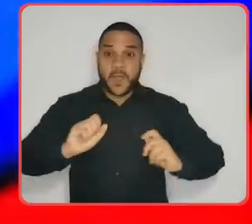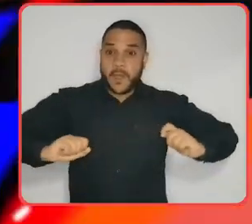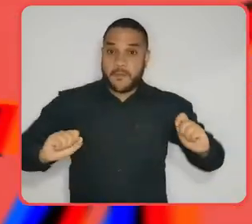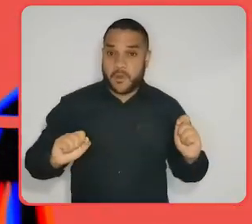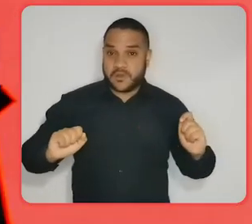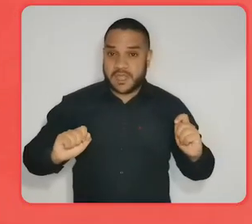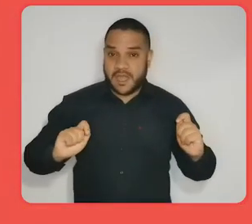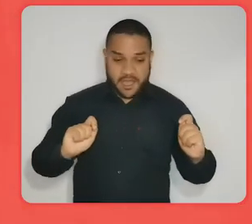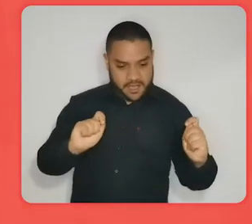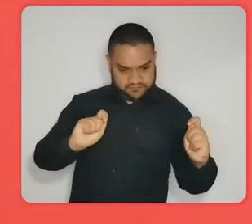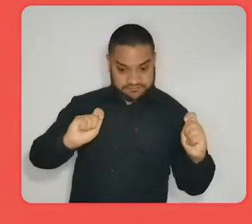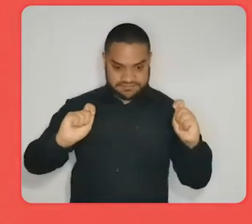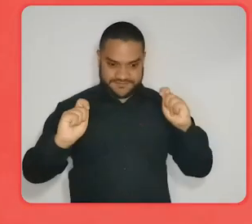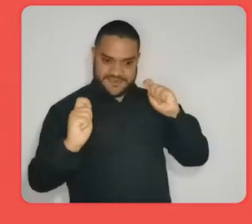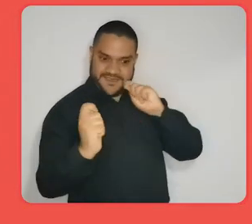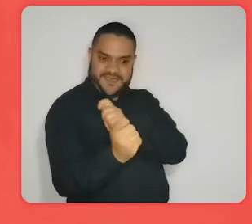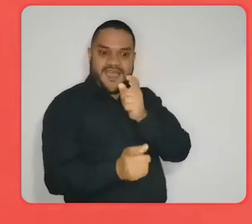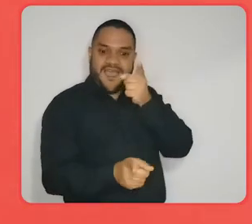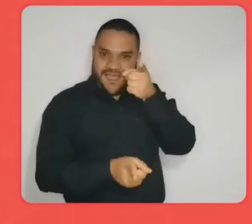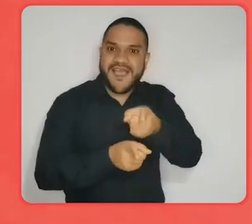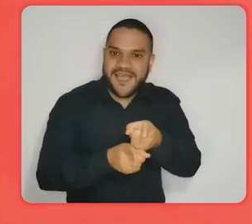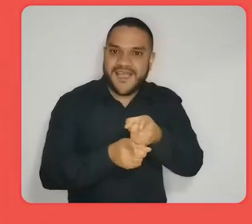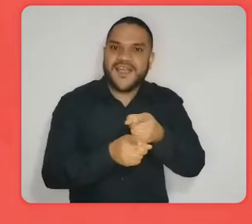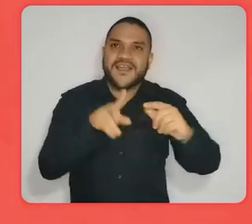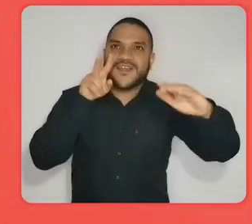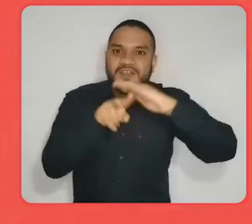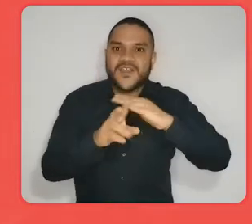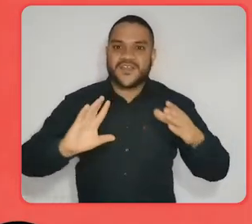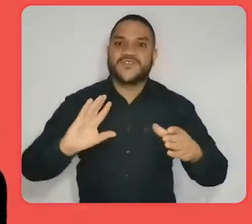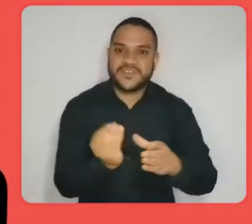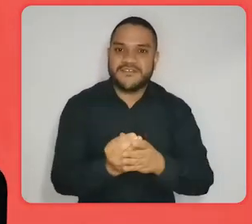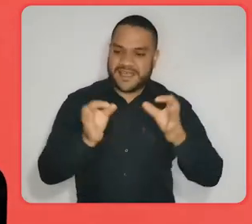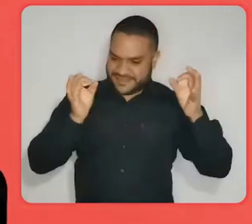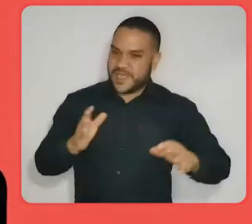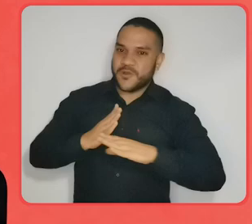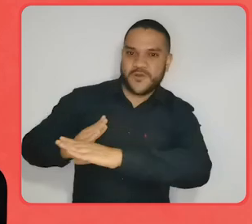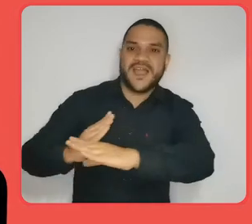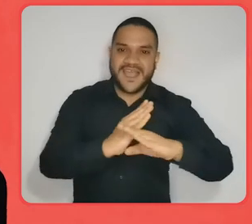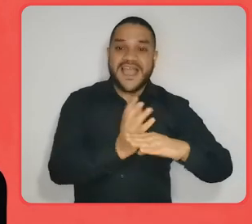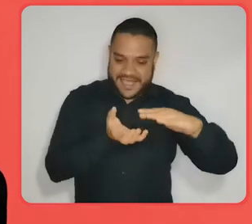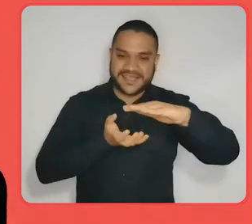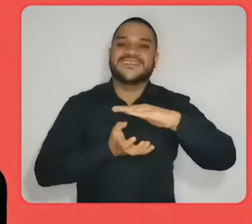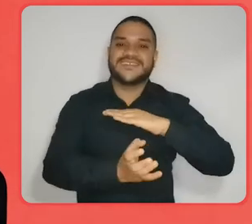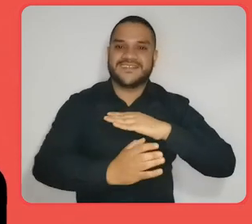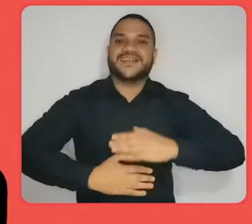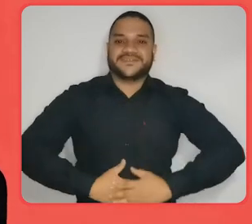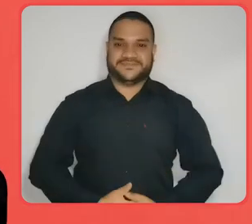Bogotá al derecho. Una visión inclusiva, segura y accesible.